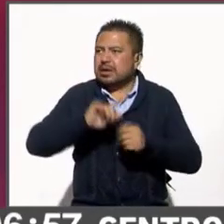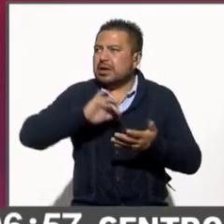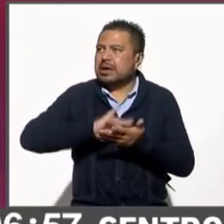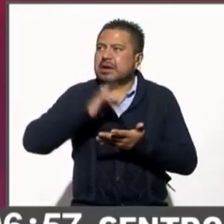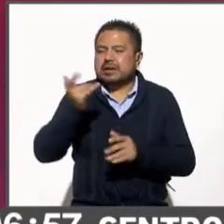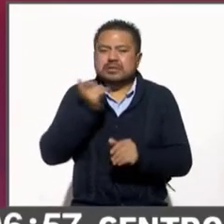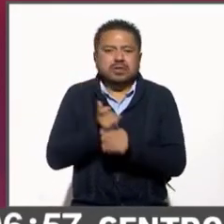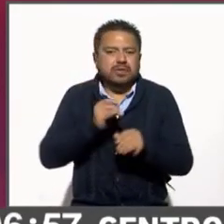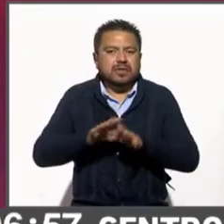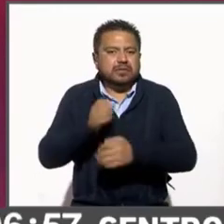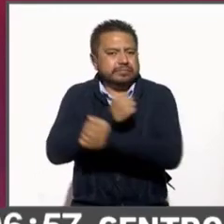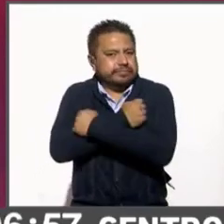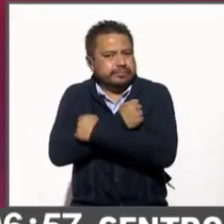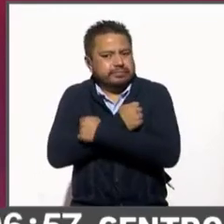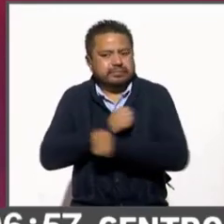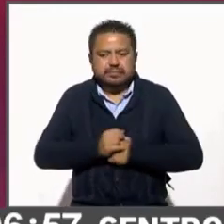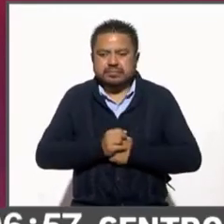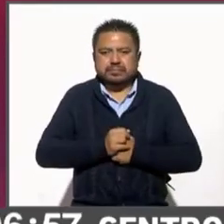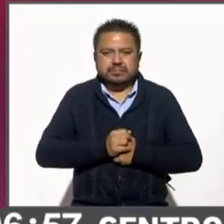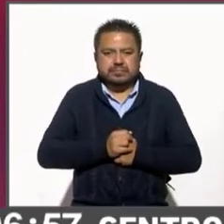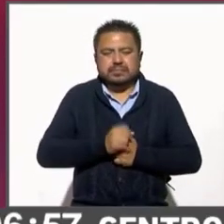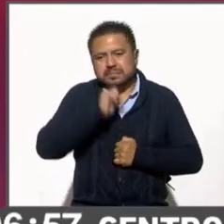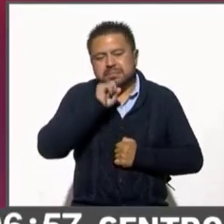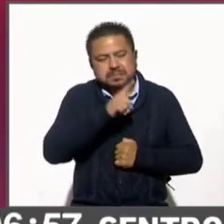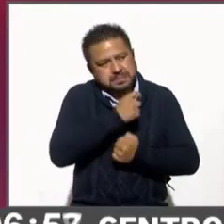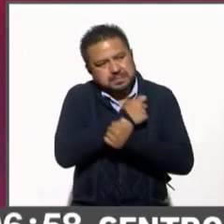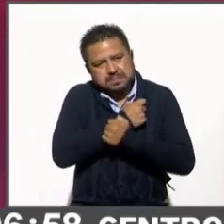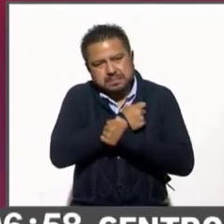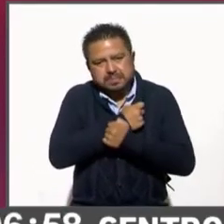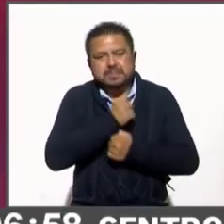abrazo. Al contrario, un abrazo. Lo invito a estar contigo. Muy buen día.